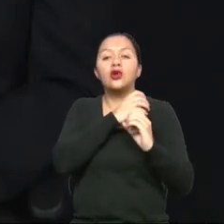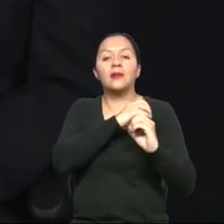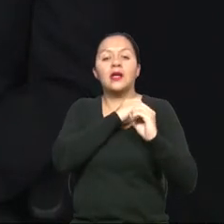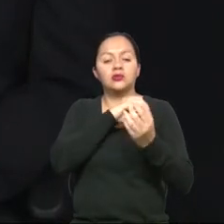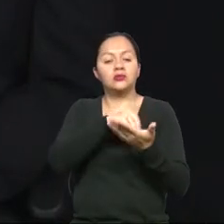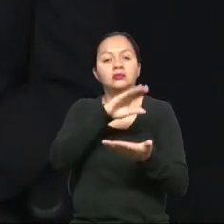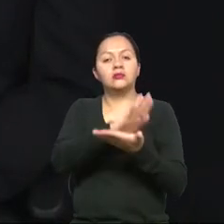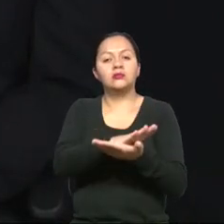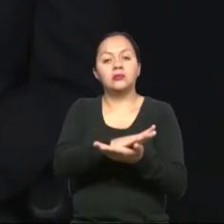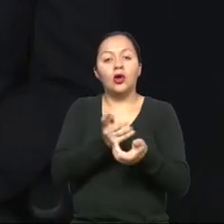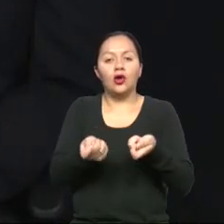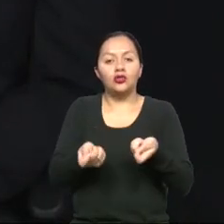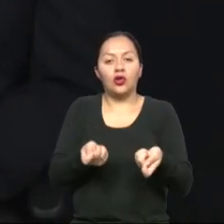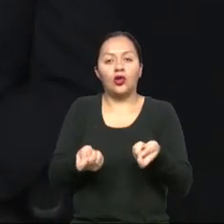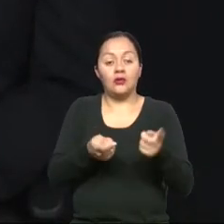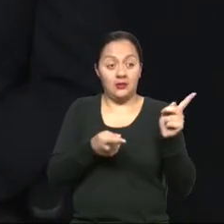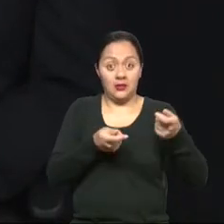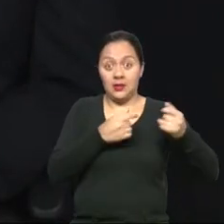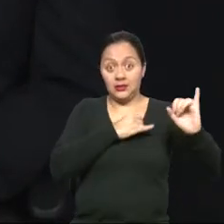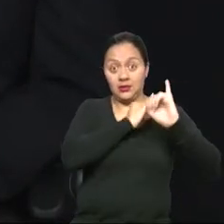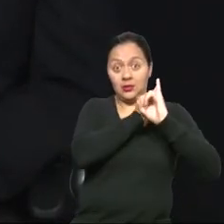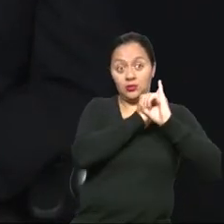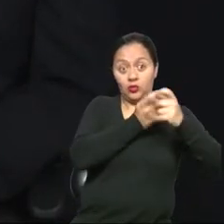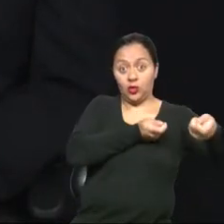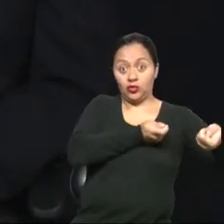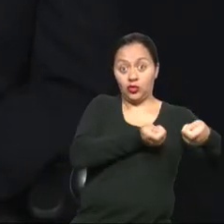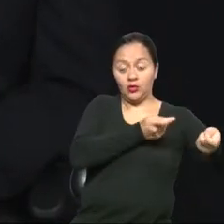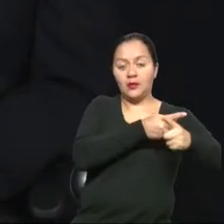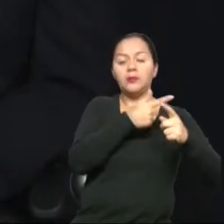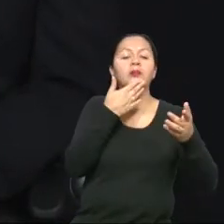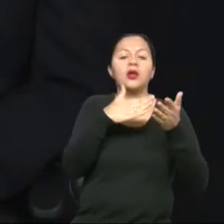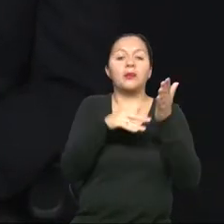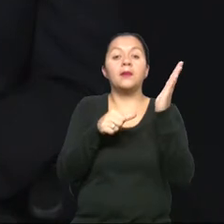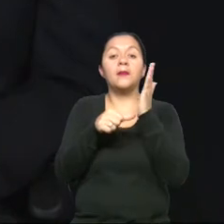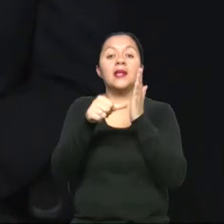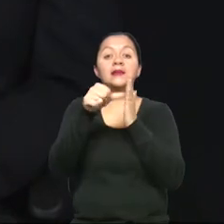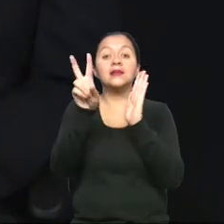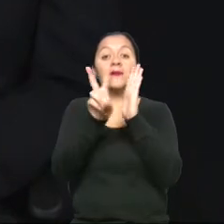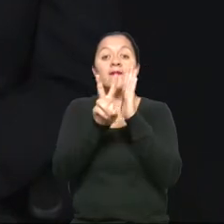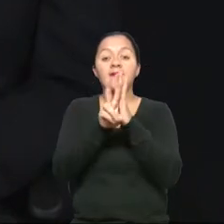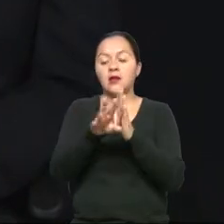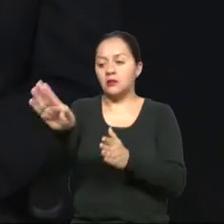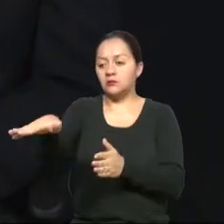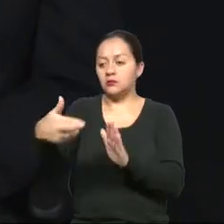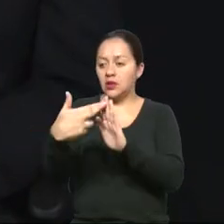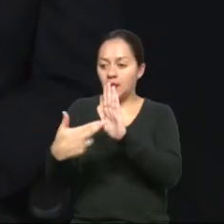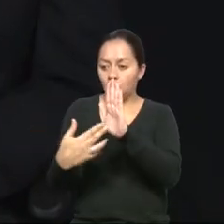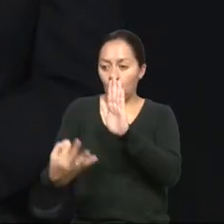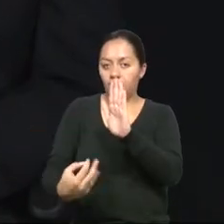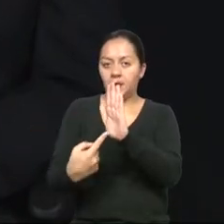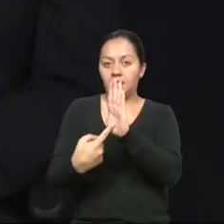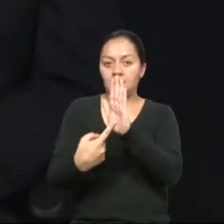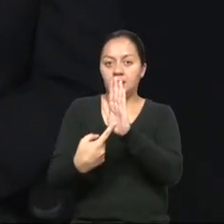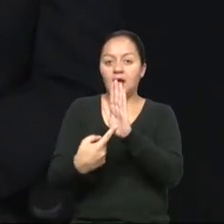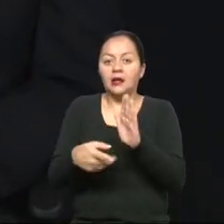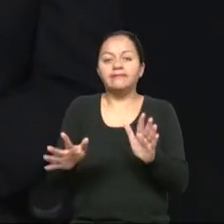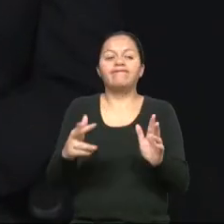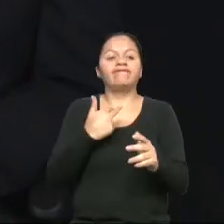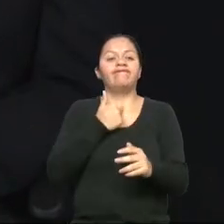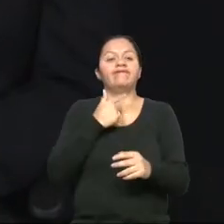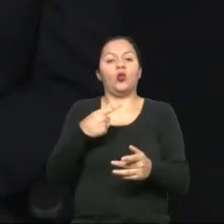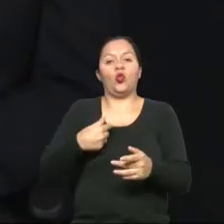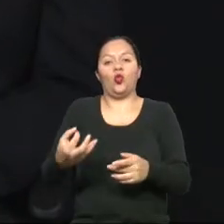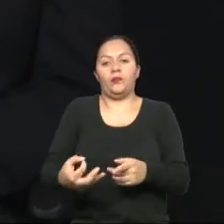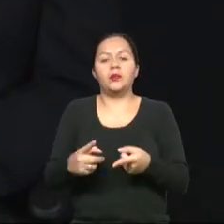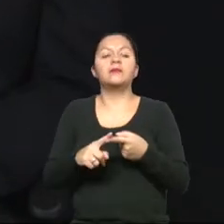En este caso, nosotros estaríamos hablando del Ministerio de Vivienda, que podría volver obligatorios. También estamos hablando, en este caso, de los GATS, los